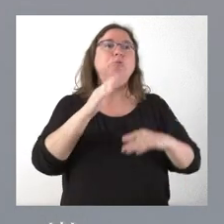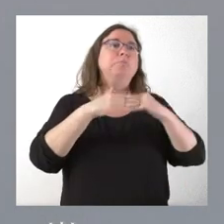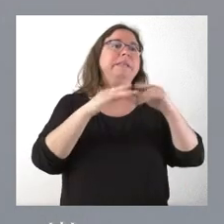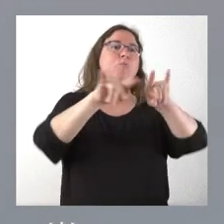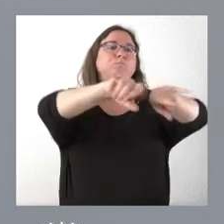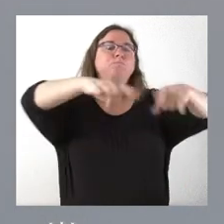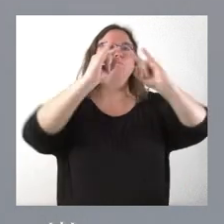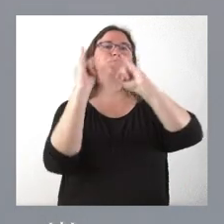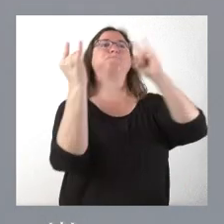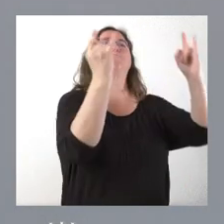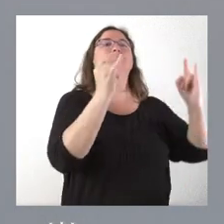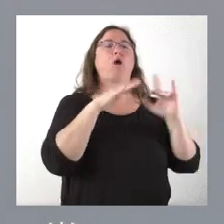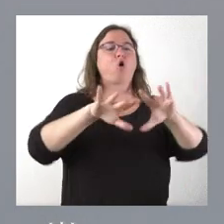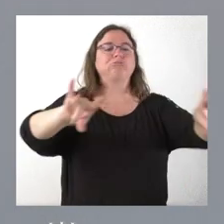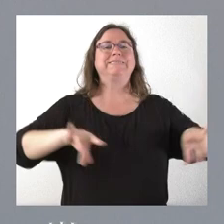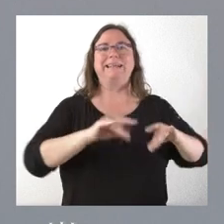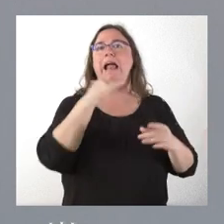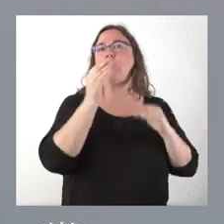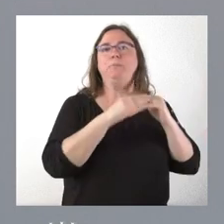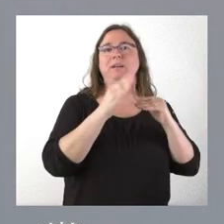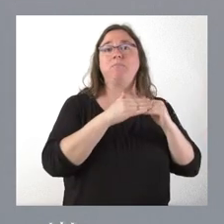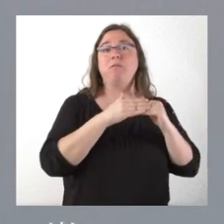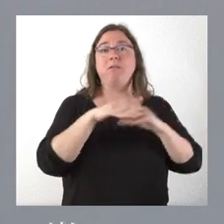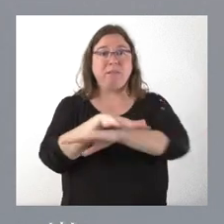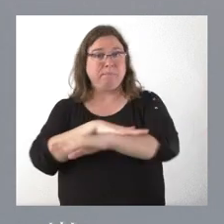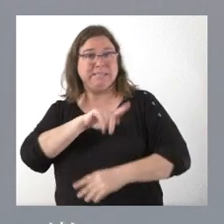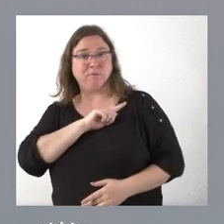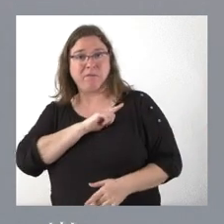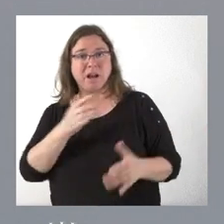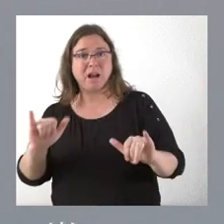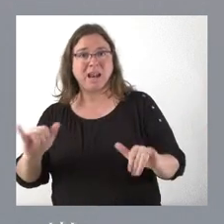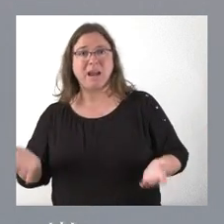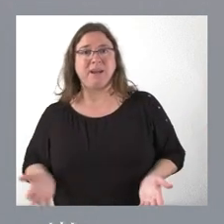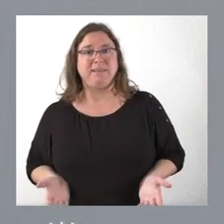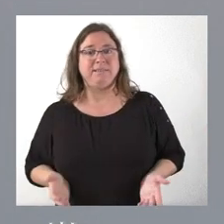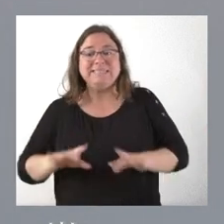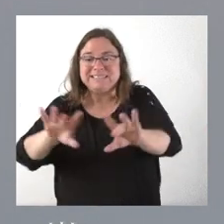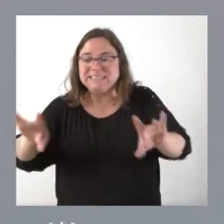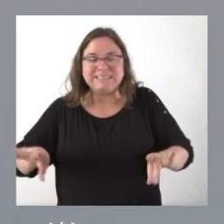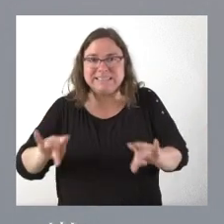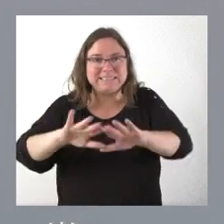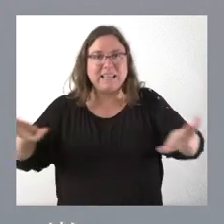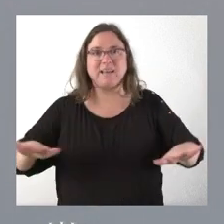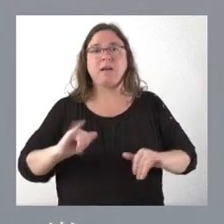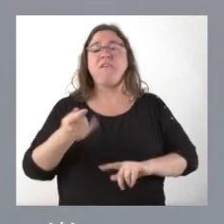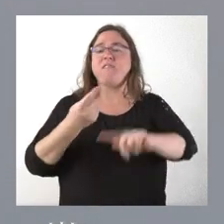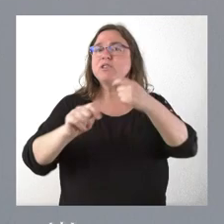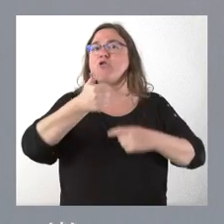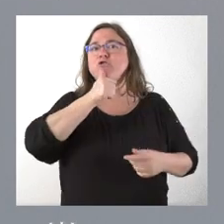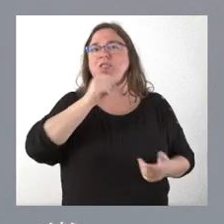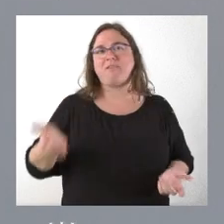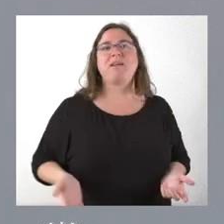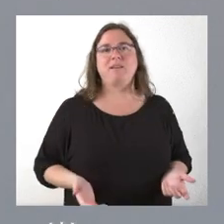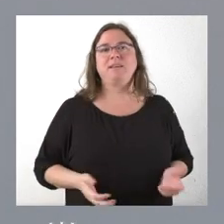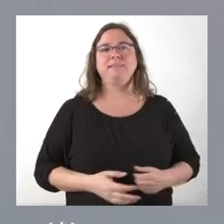o al menos hay un solar. En las del Ministerio de Defensa, el solar ni siquiera todavía se ha vendido a quien tiene